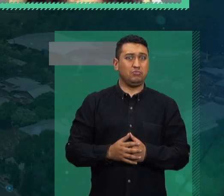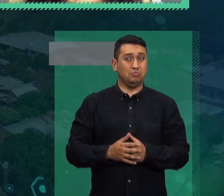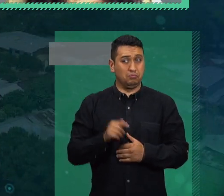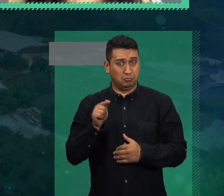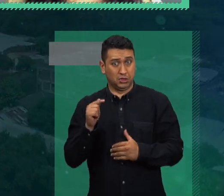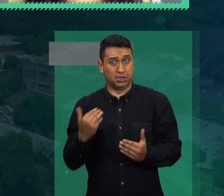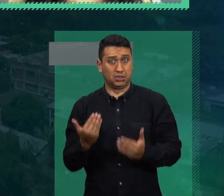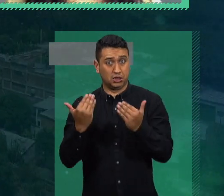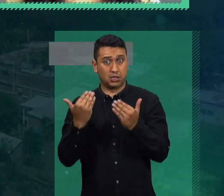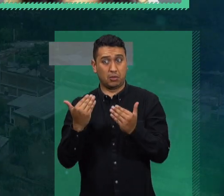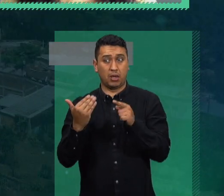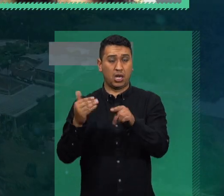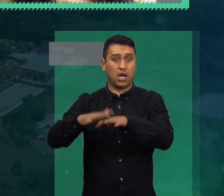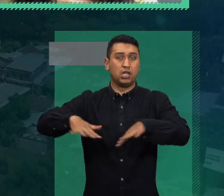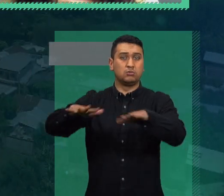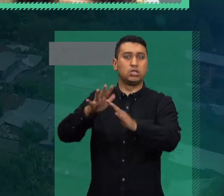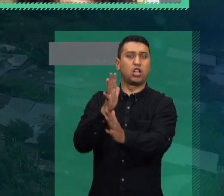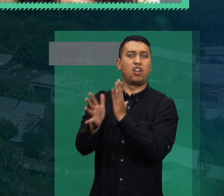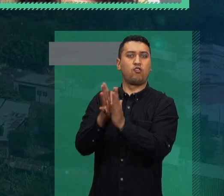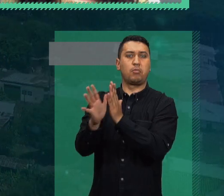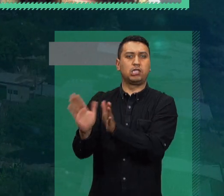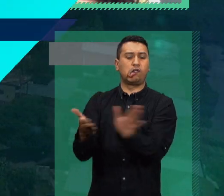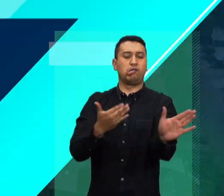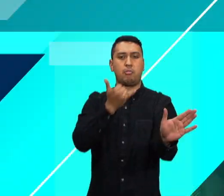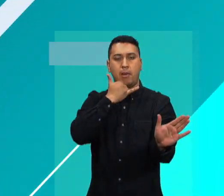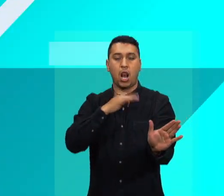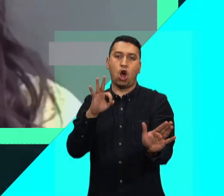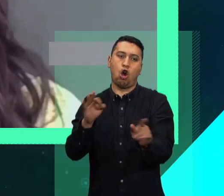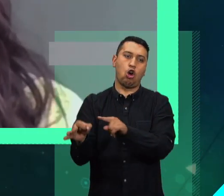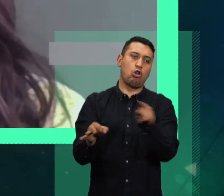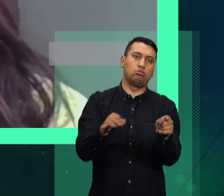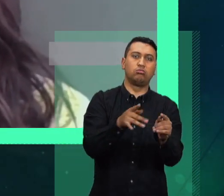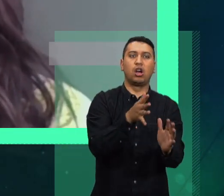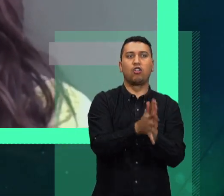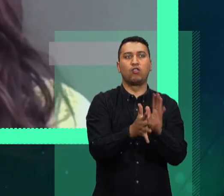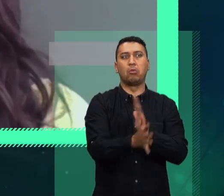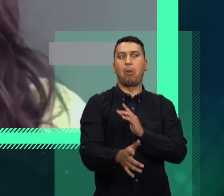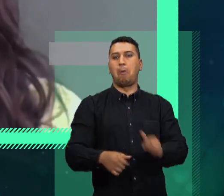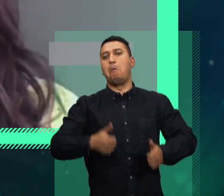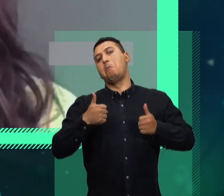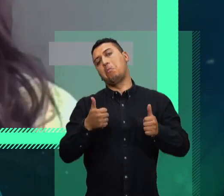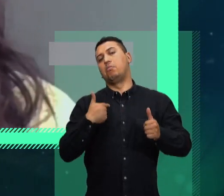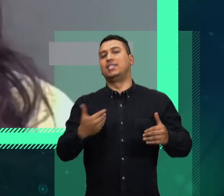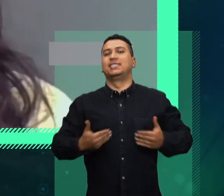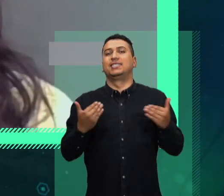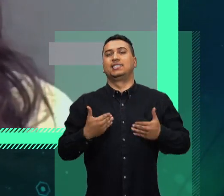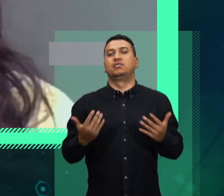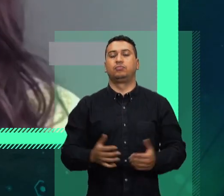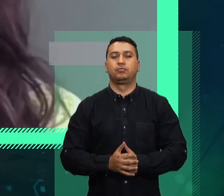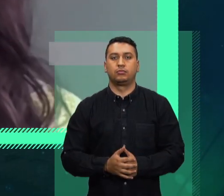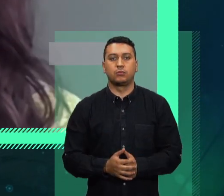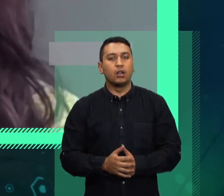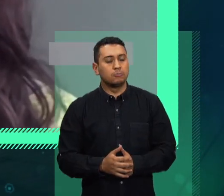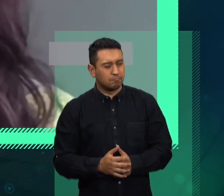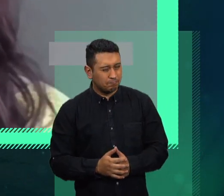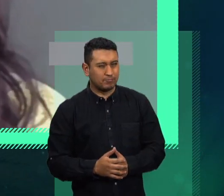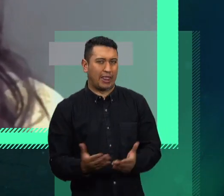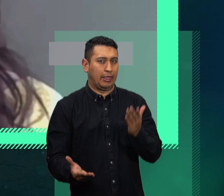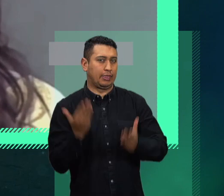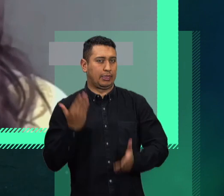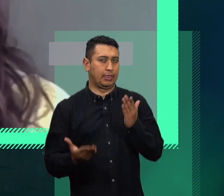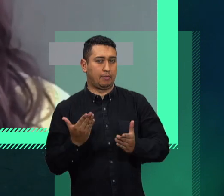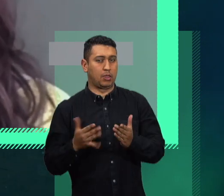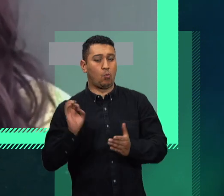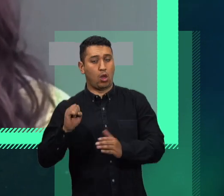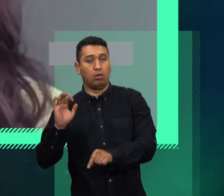pero también pueden ser espacios de desinformación. ¿Usted cómo ve eso? Pues bueno, las redes sociales pueden jugar a favor y en contra